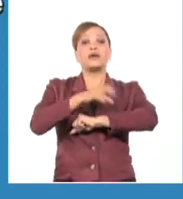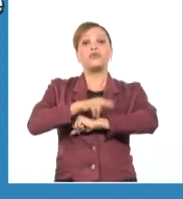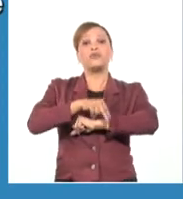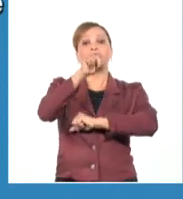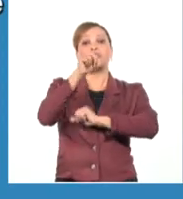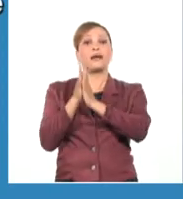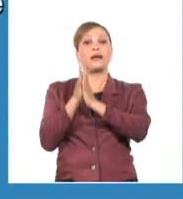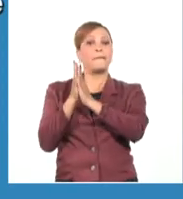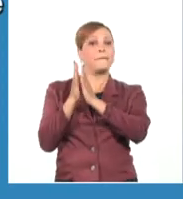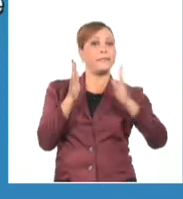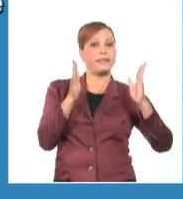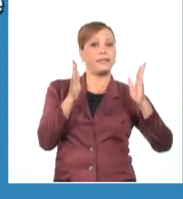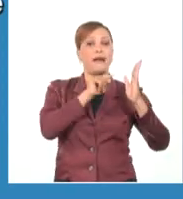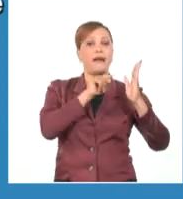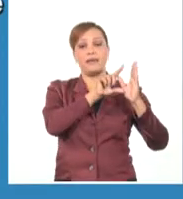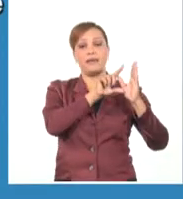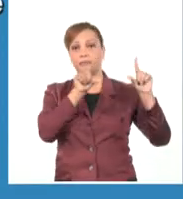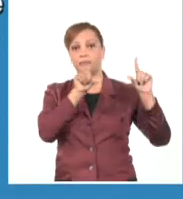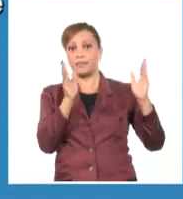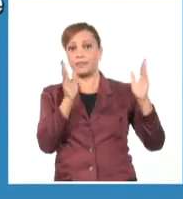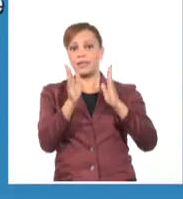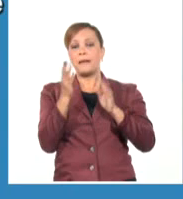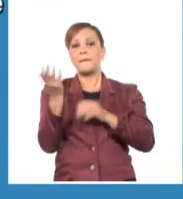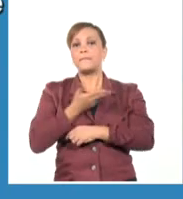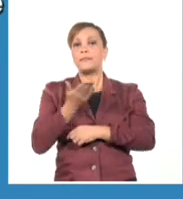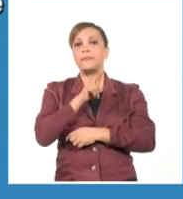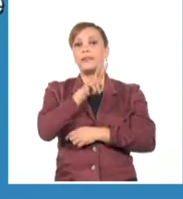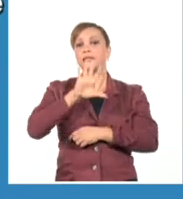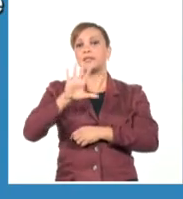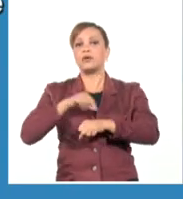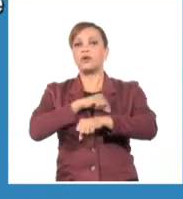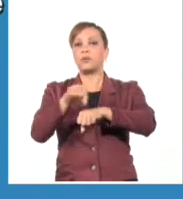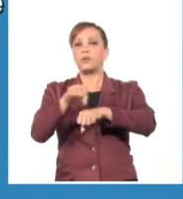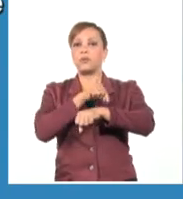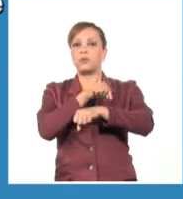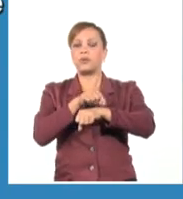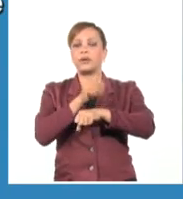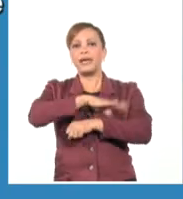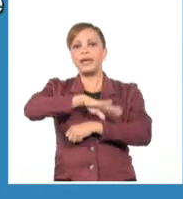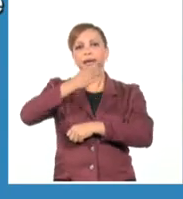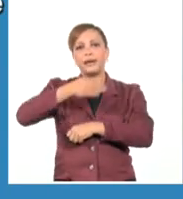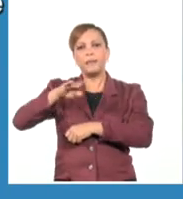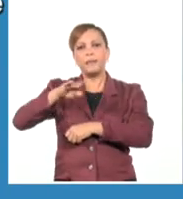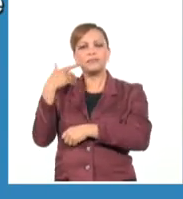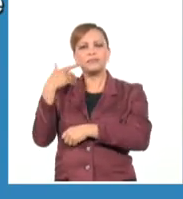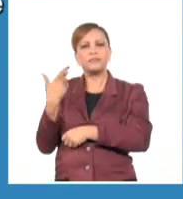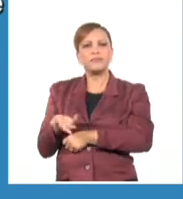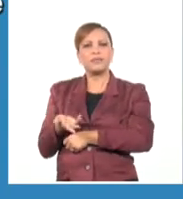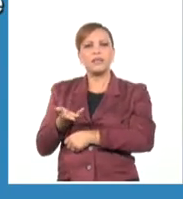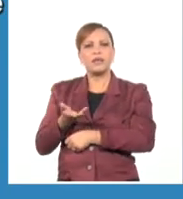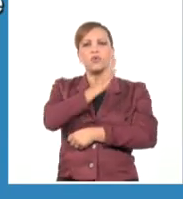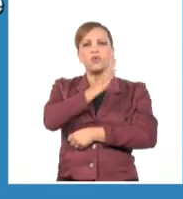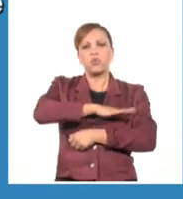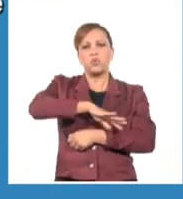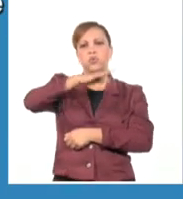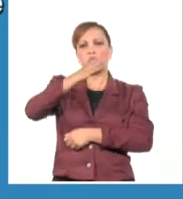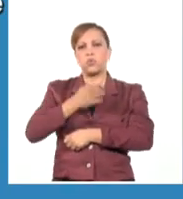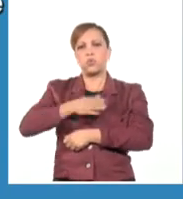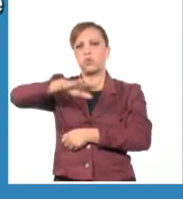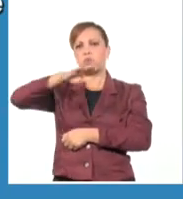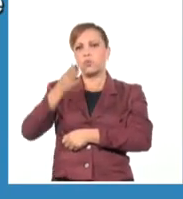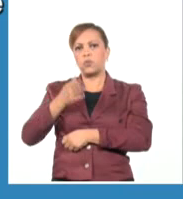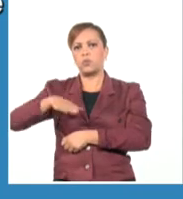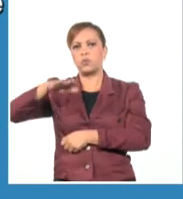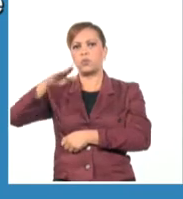oriental del país. Velocidades de hasta 25 kilómetros por hora en el mar. Fíjense, vamos a tener oleaje en el litoral norte